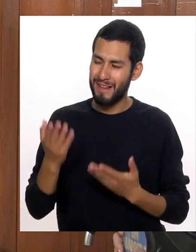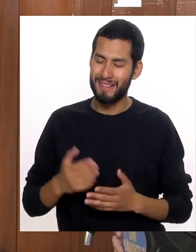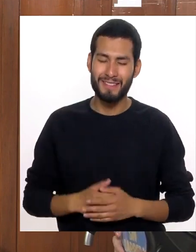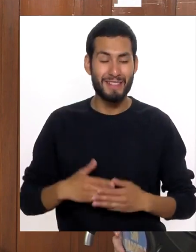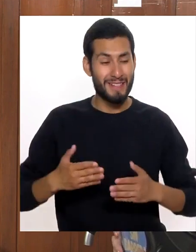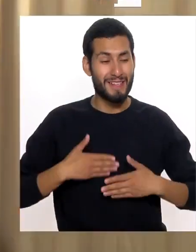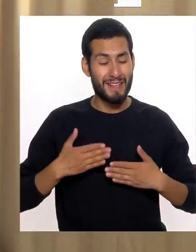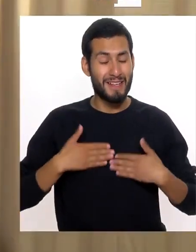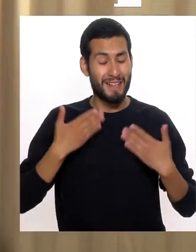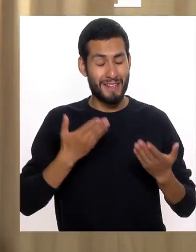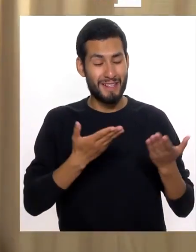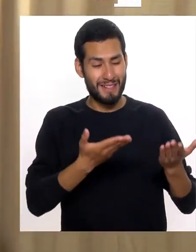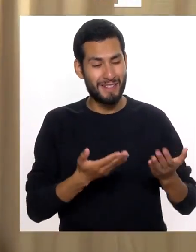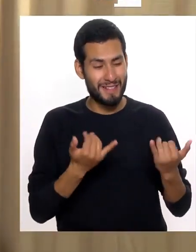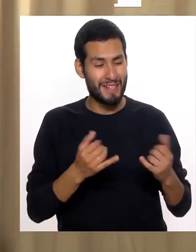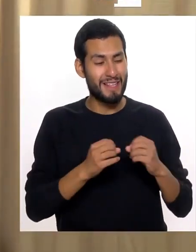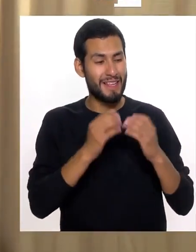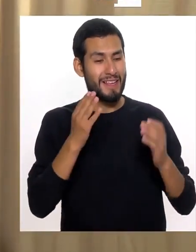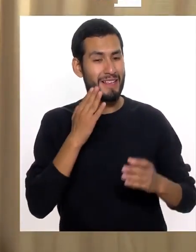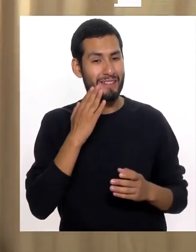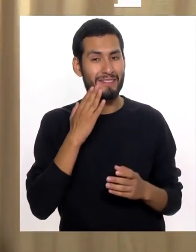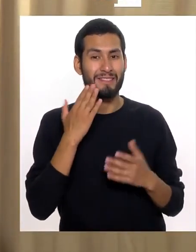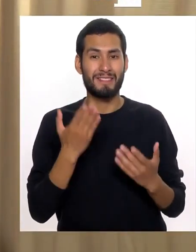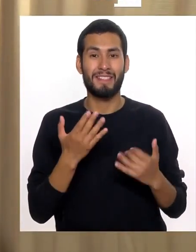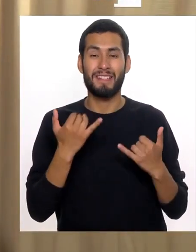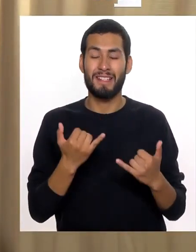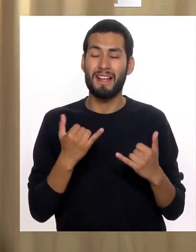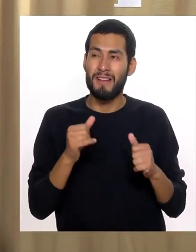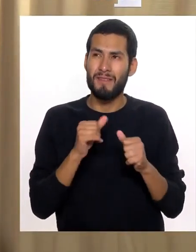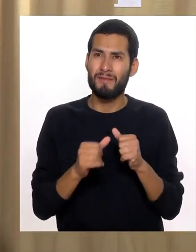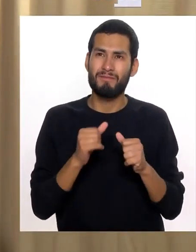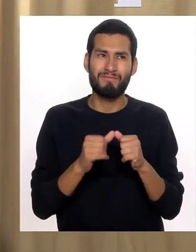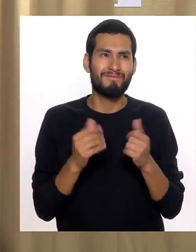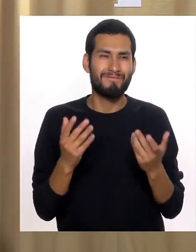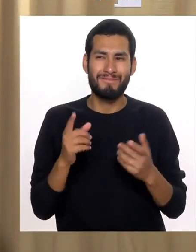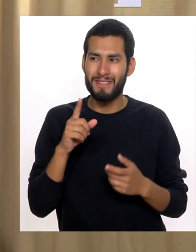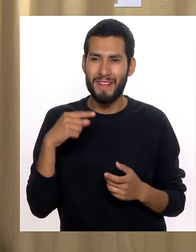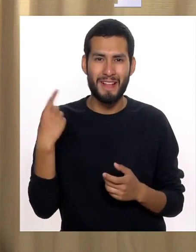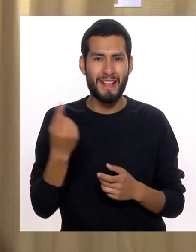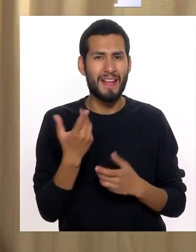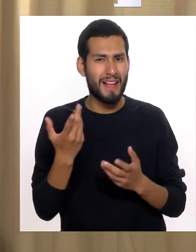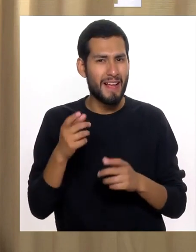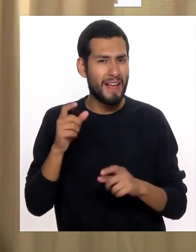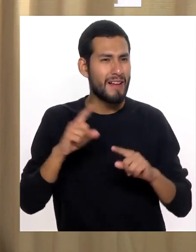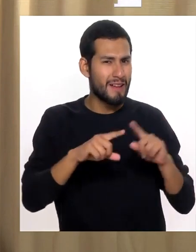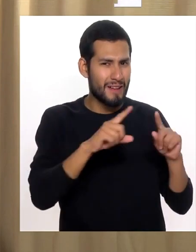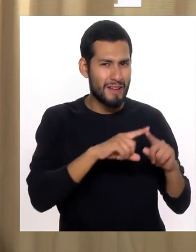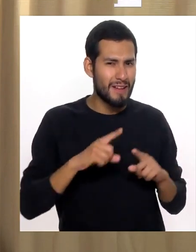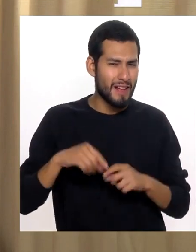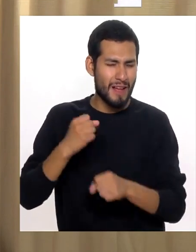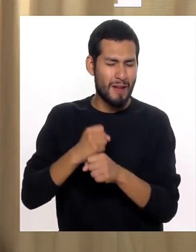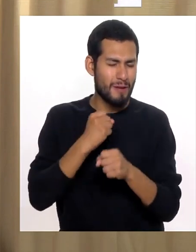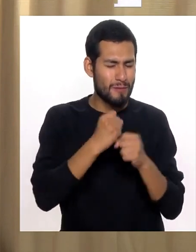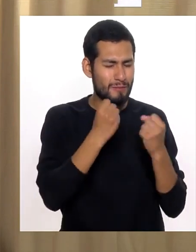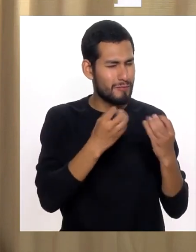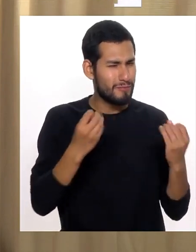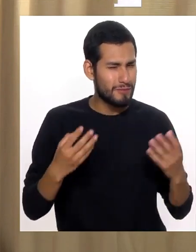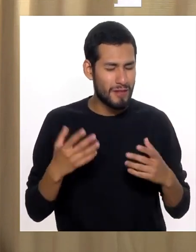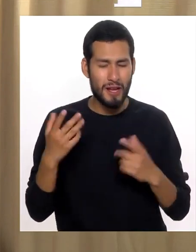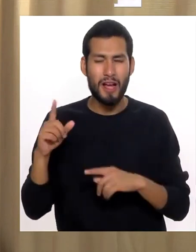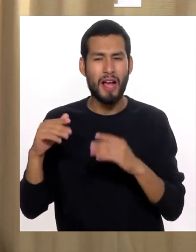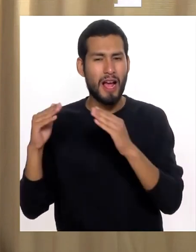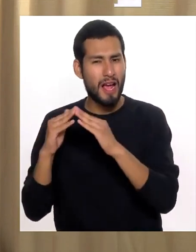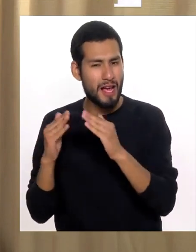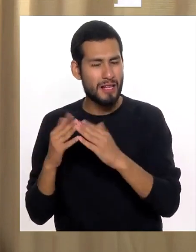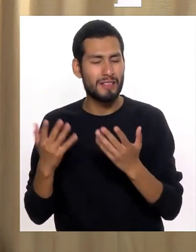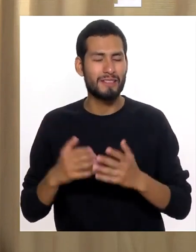de verte Me da mucho gusto tenerte en el Día de la Madre En esta fecha en que todas están trabajando Muchas están